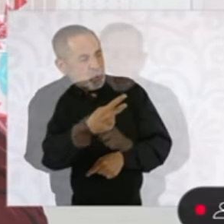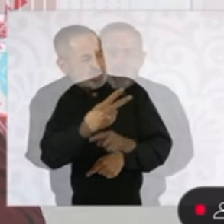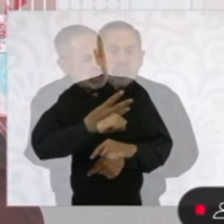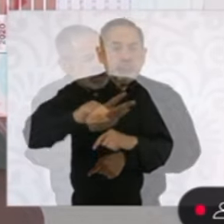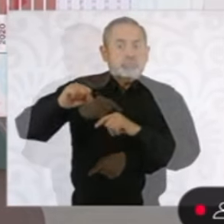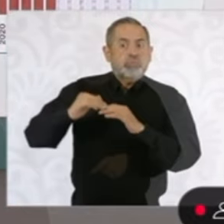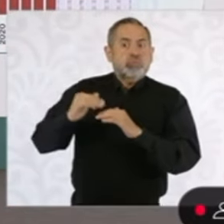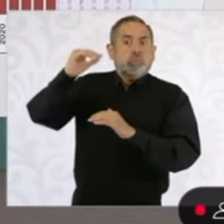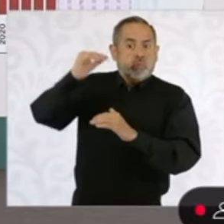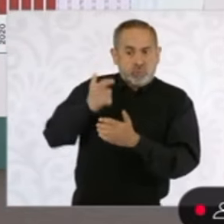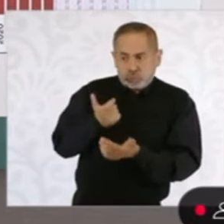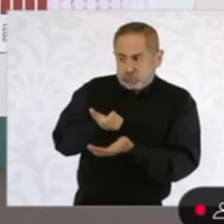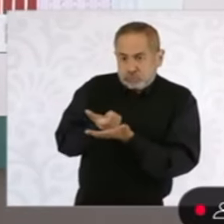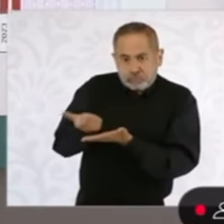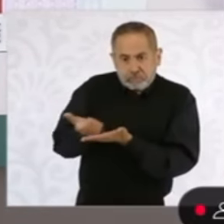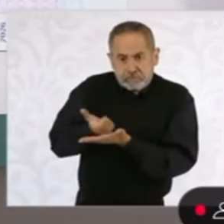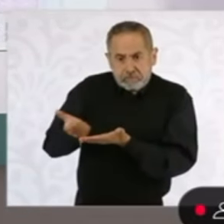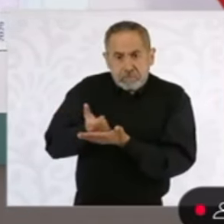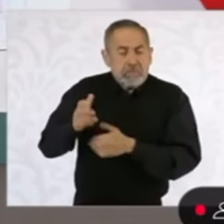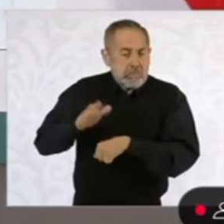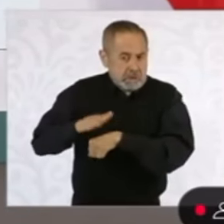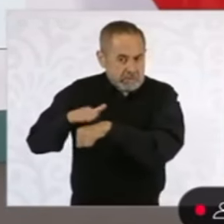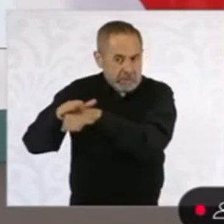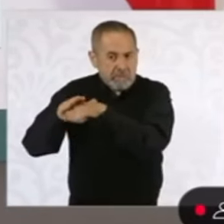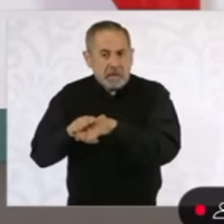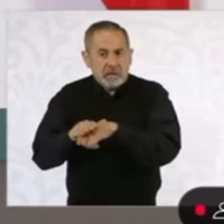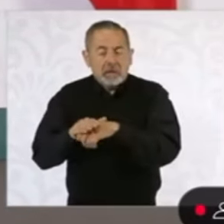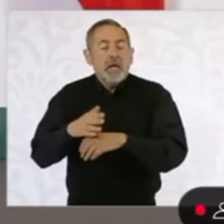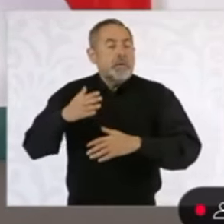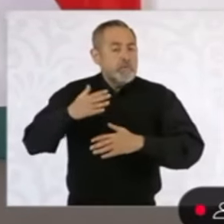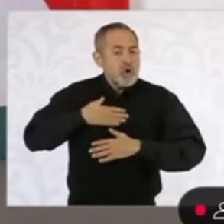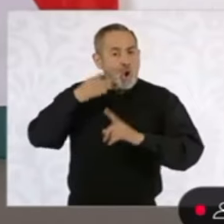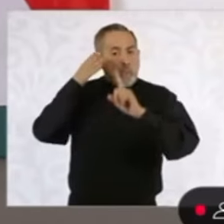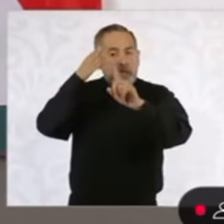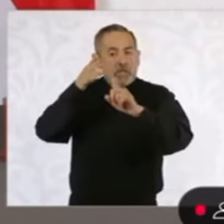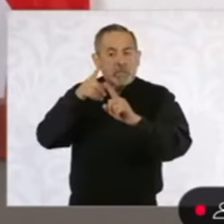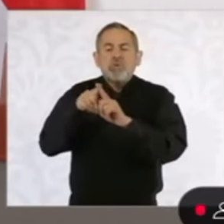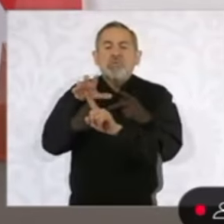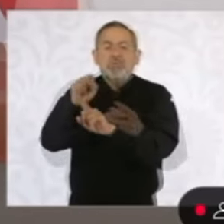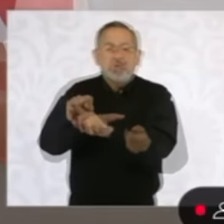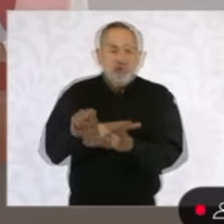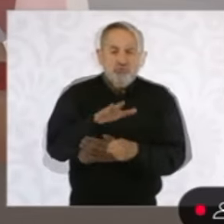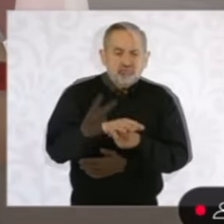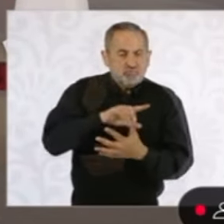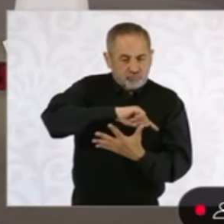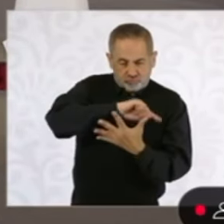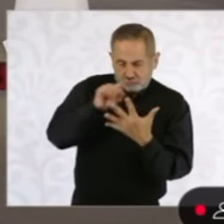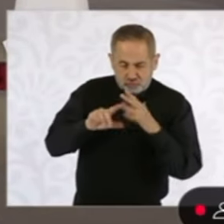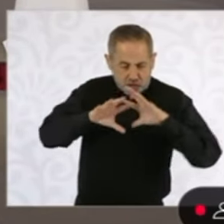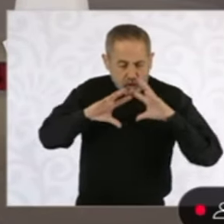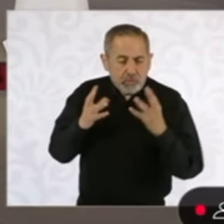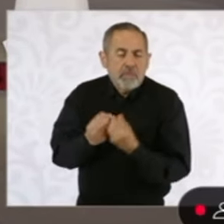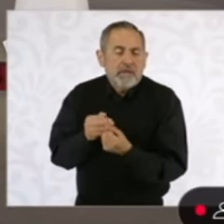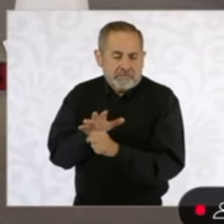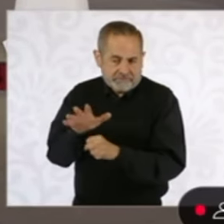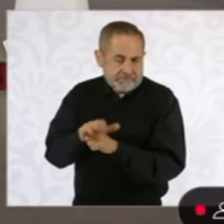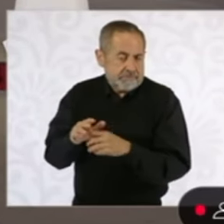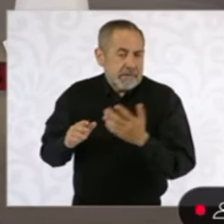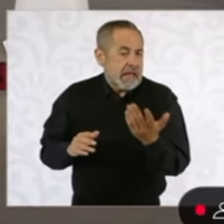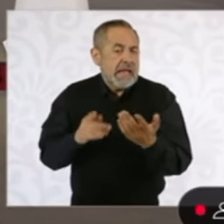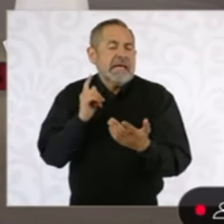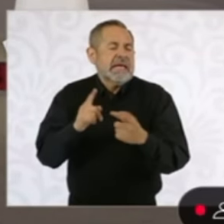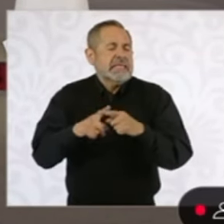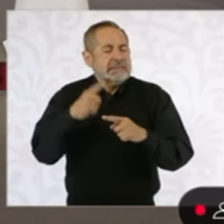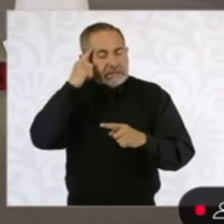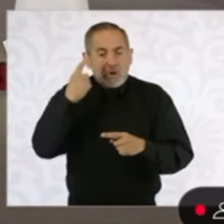y nuestro objetivo es llegar a 2.5 canastas básicas, es decir, que con un salario mínimo